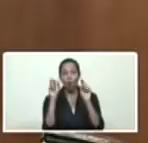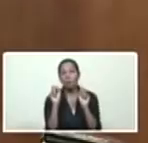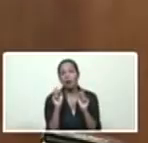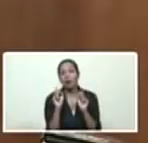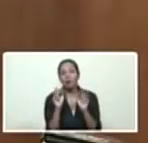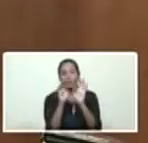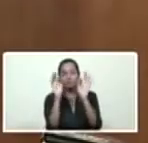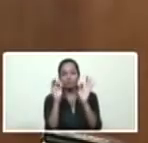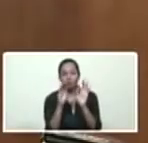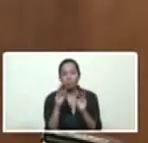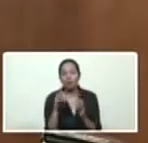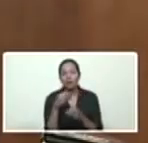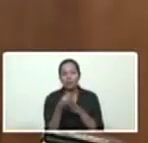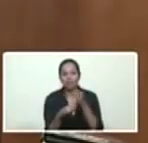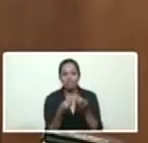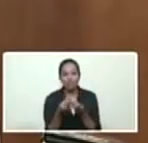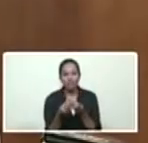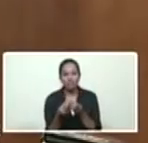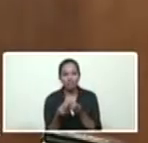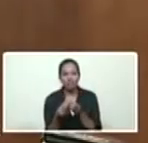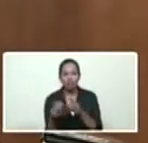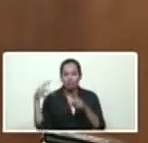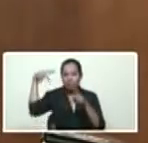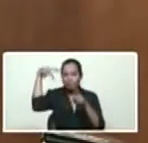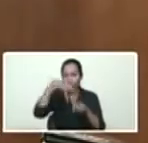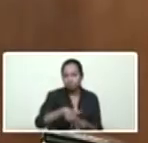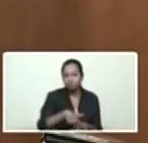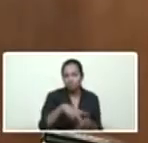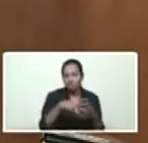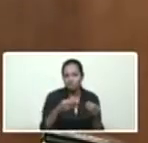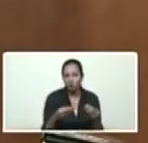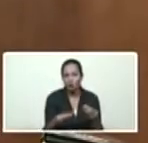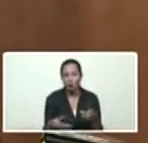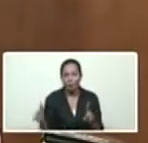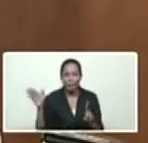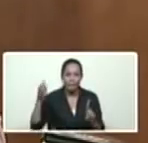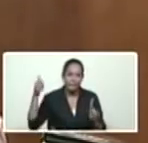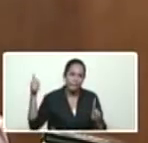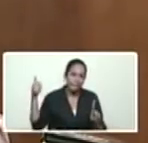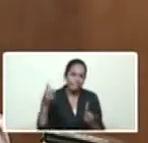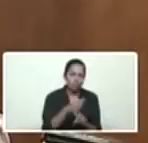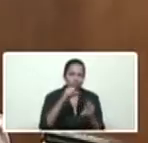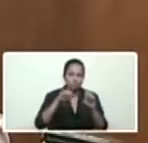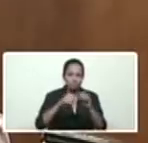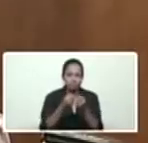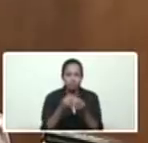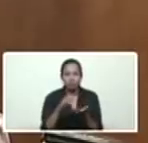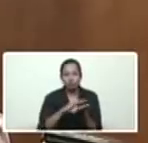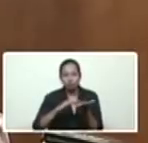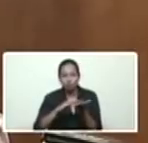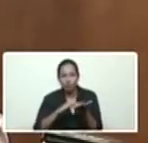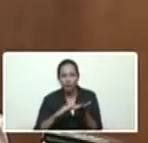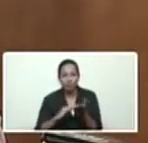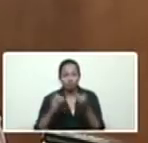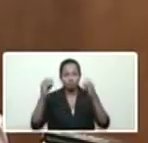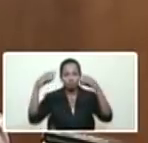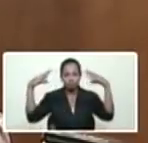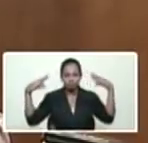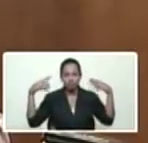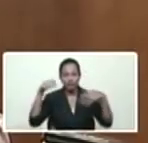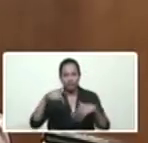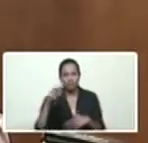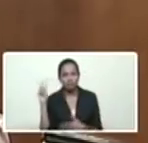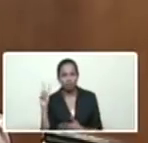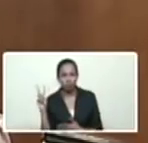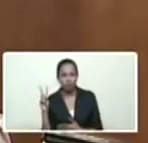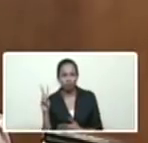abrir de derrota definitiva de toda la guerra eléctrica de estabilización del sistema eléctrico del país esa tiene que ser la etapa que